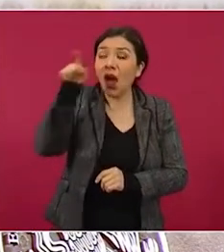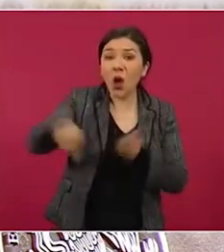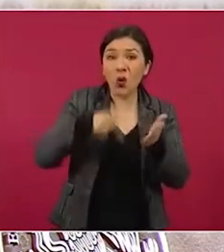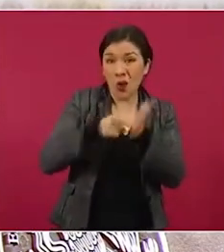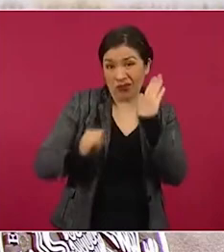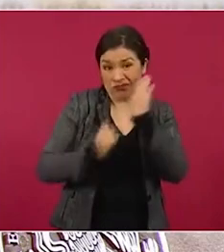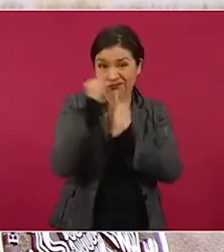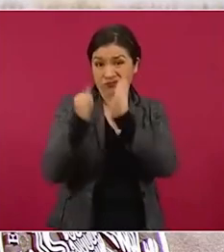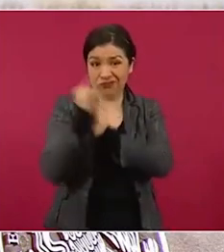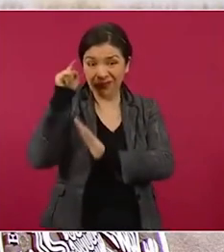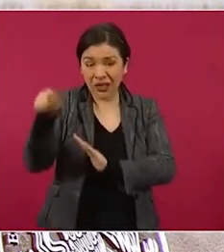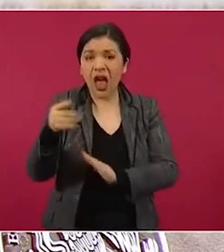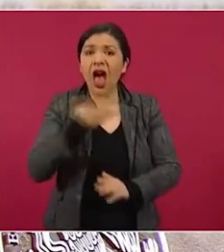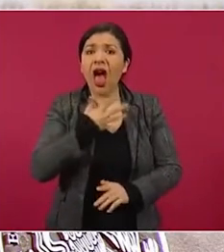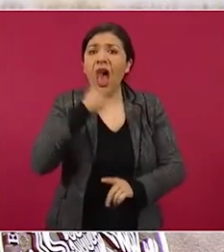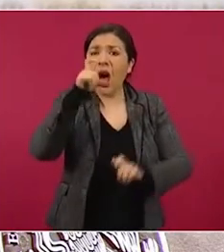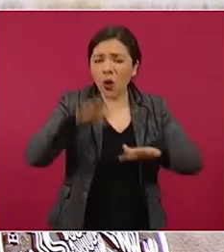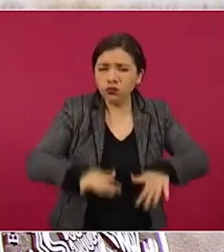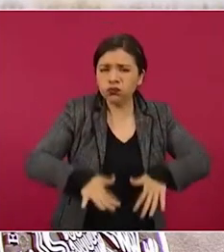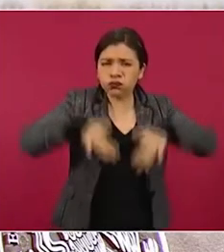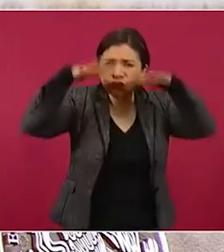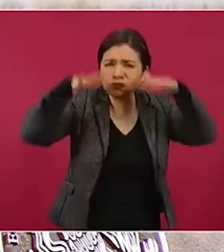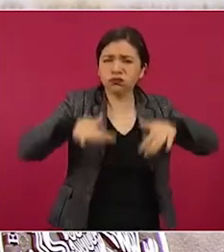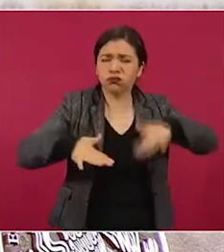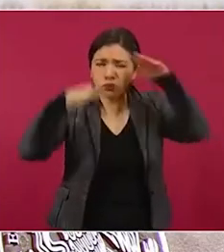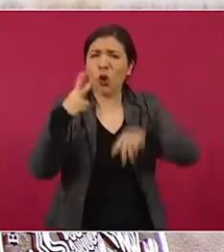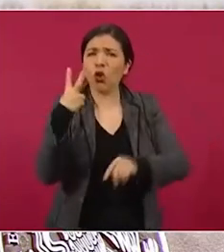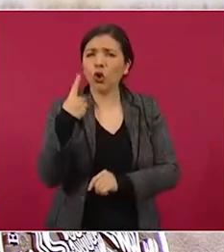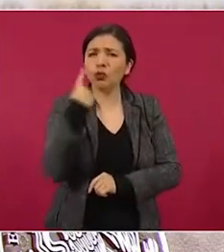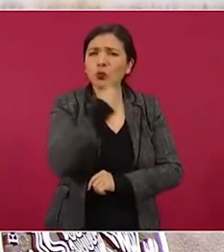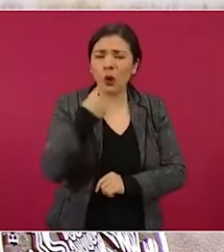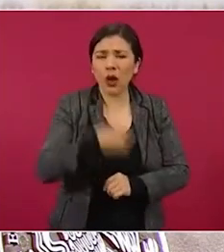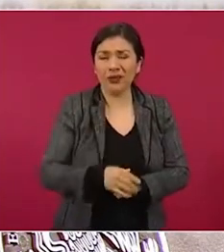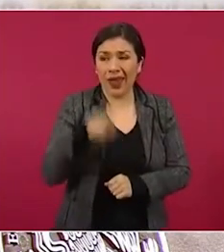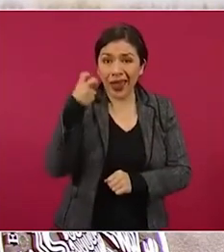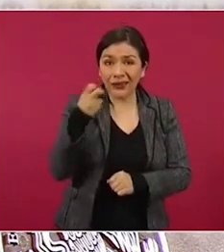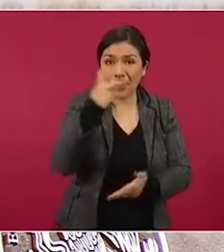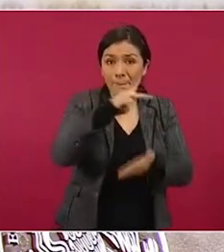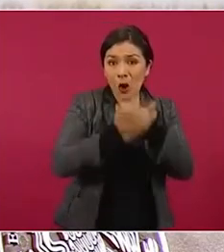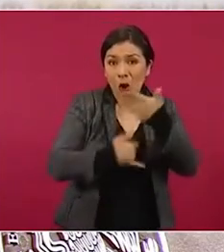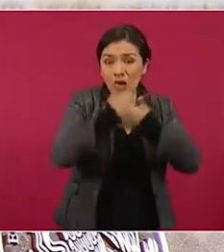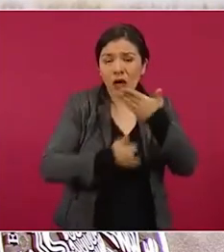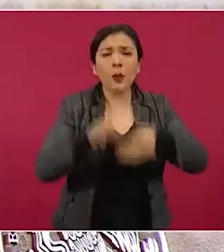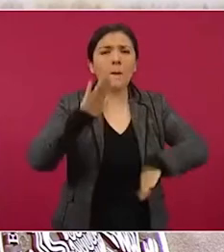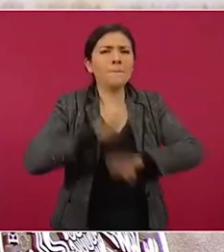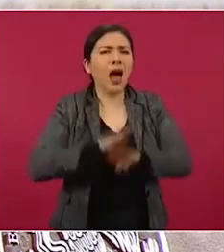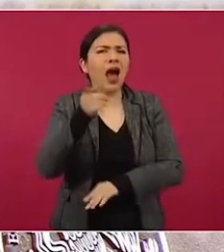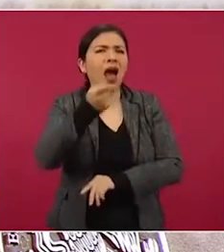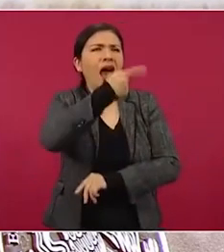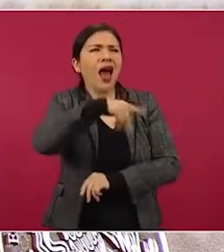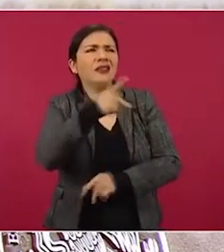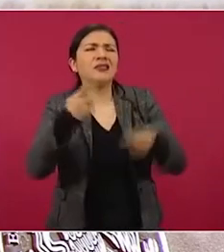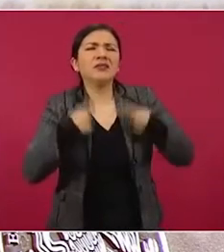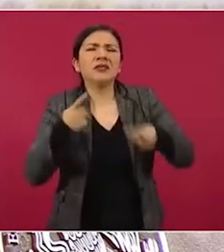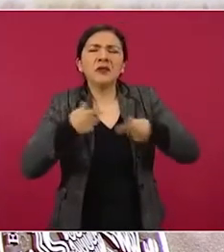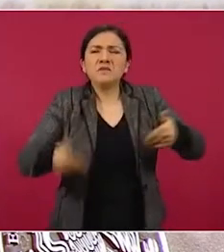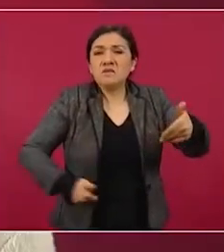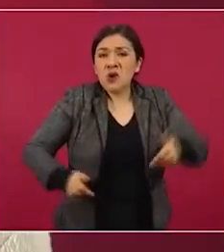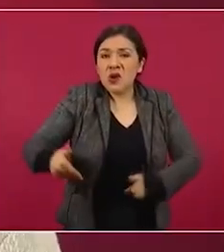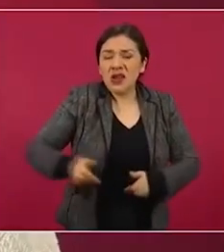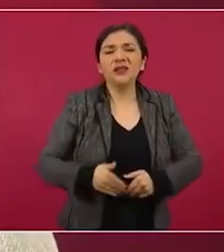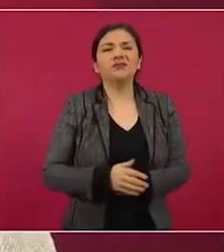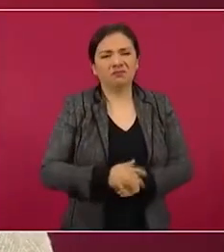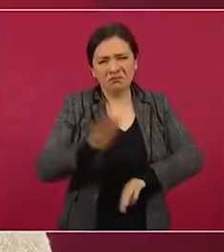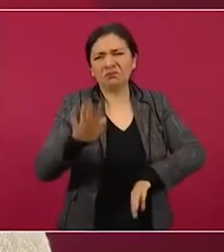construcción de la refinería Dos Bocas, uno de los proyectos que más molesta a la oposición. Por eso no